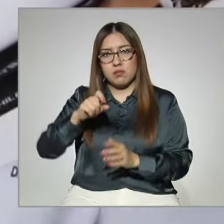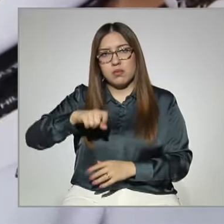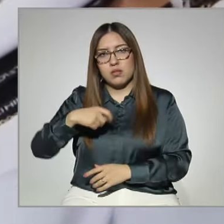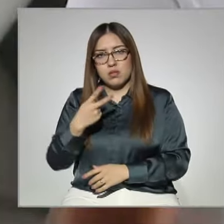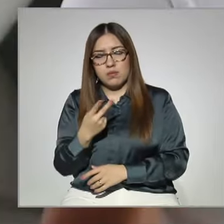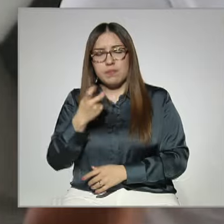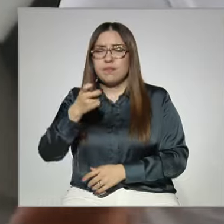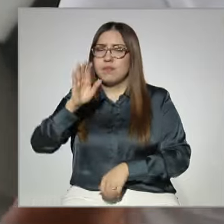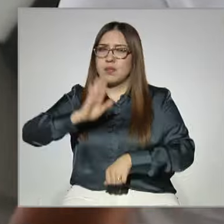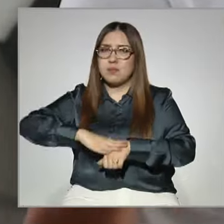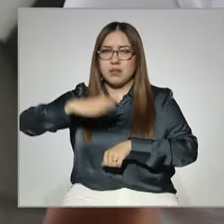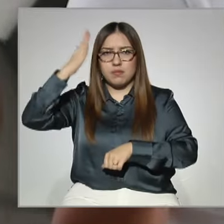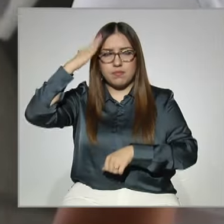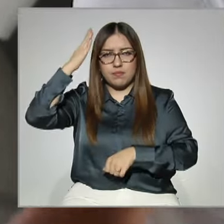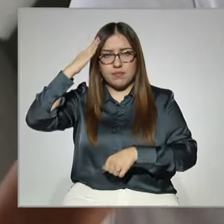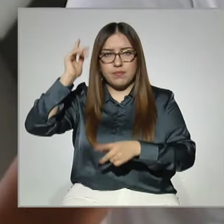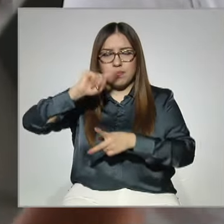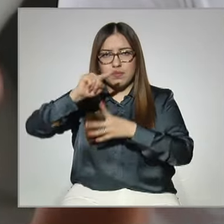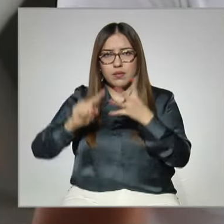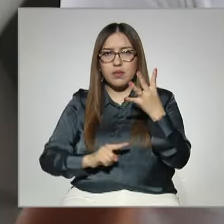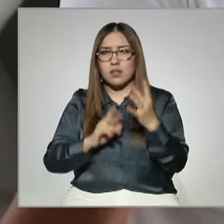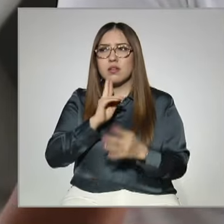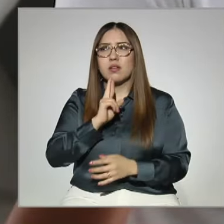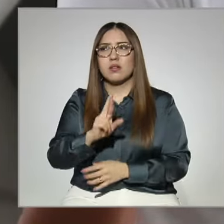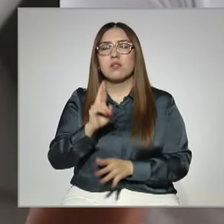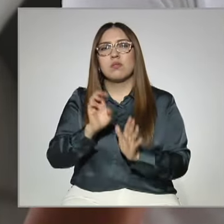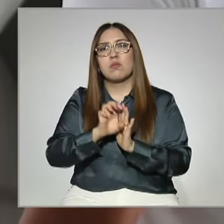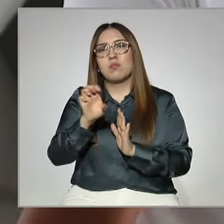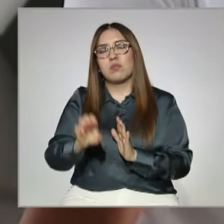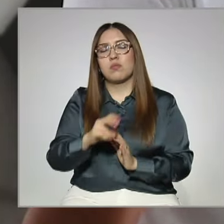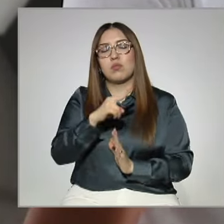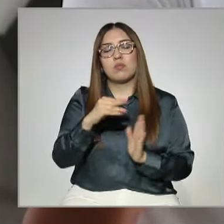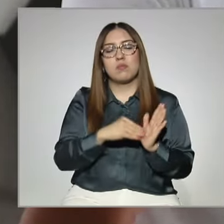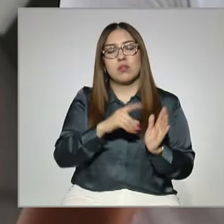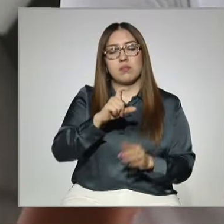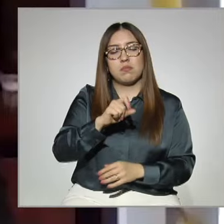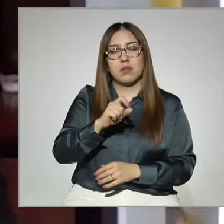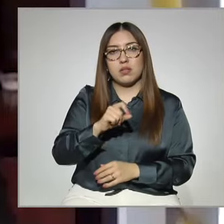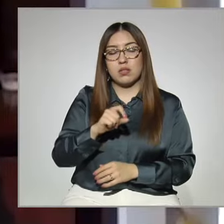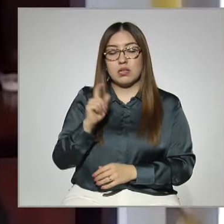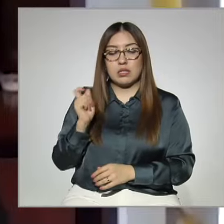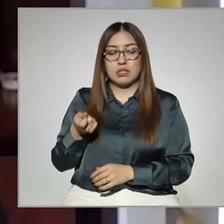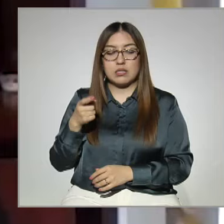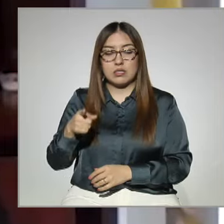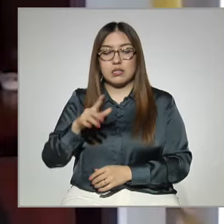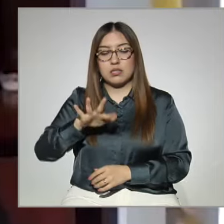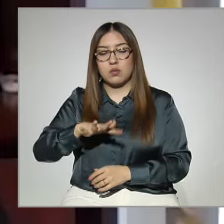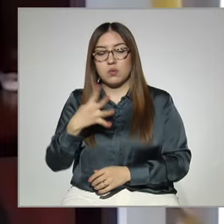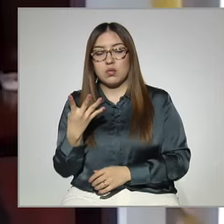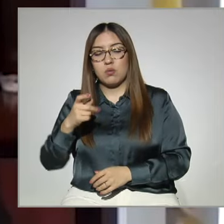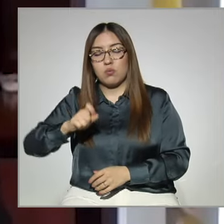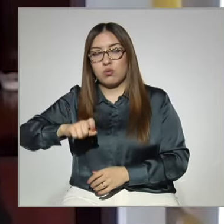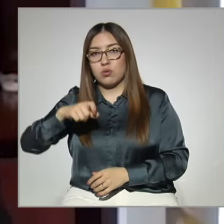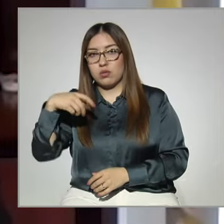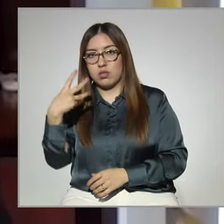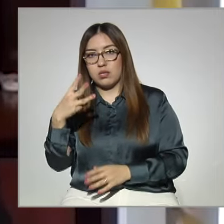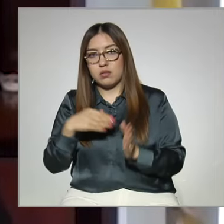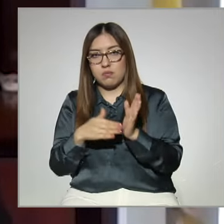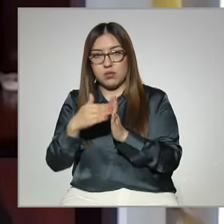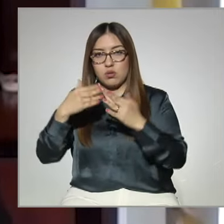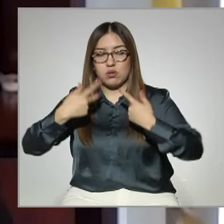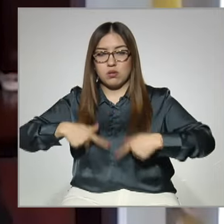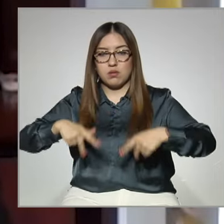De los principales resultados de la COVID educativa, por ejemplo, de 2020, de los 54.3 millones de